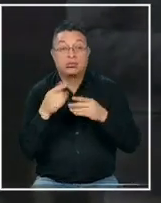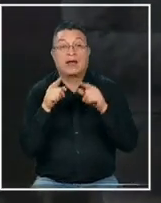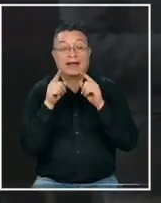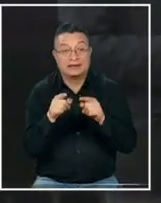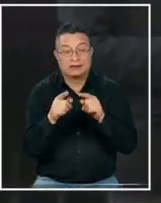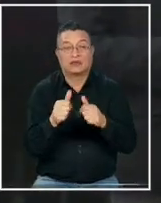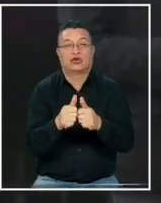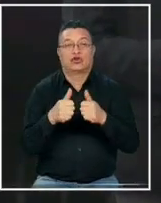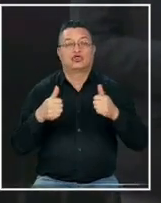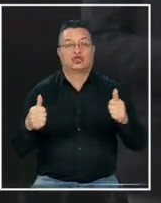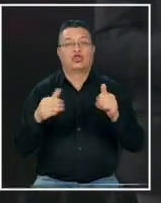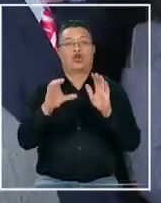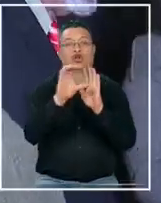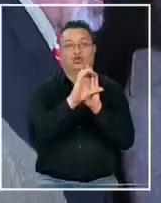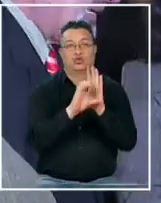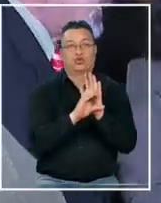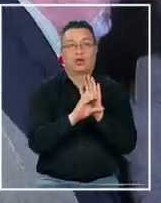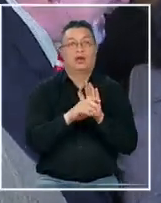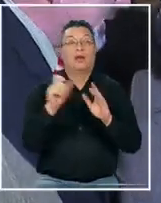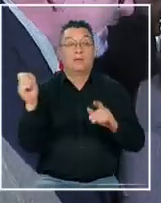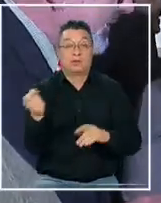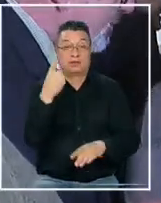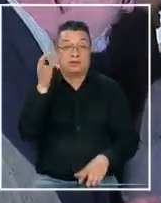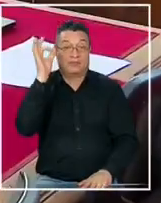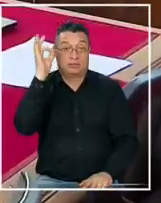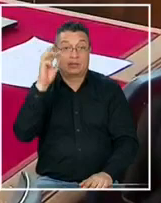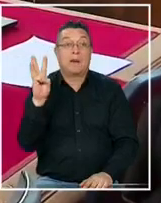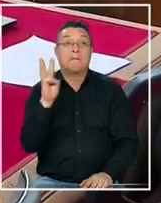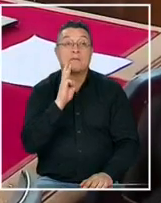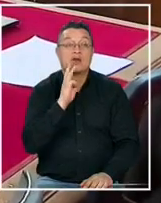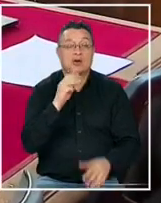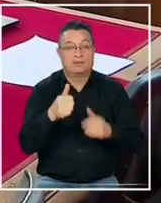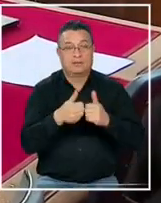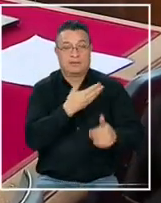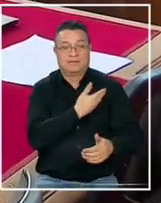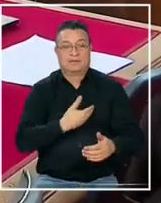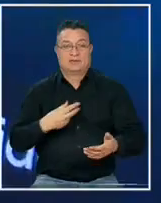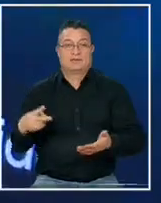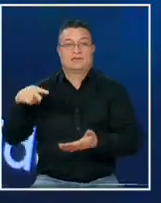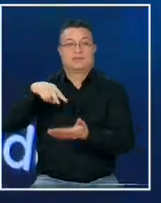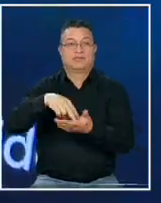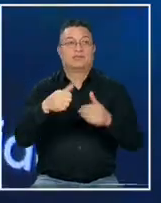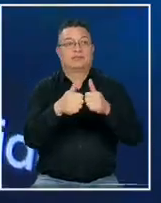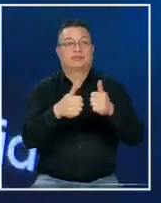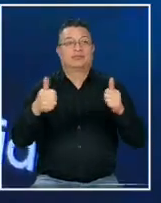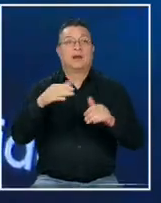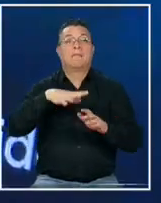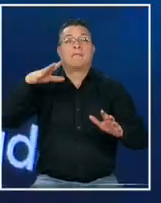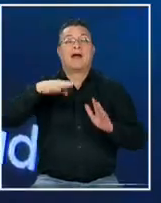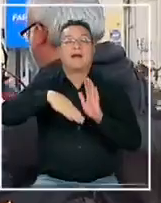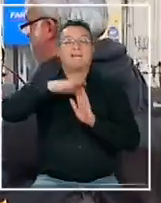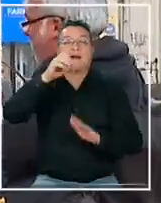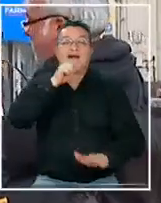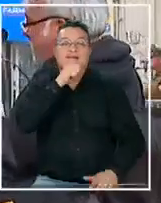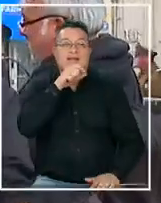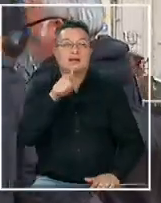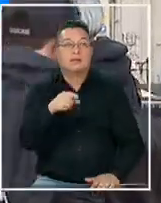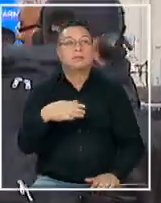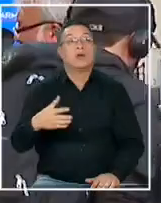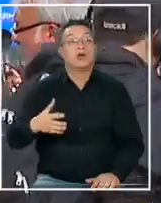instalado el Consejo Constitucional, primera sesión que este miércoles presidirá de forma provisoria el consejero de mayor edad. Me llena